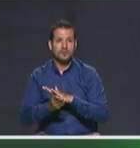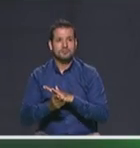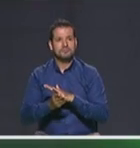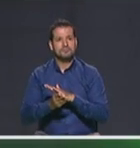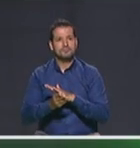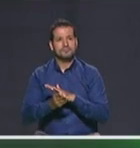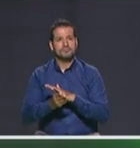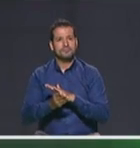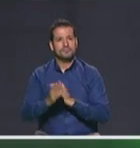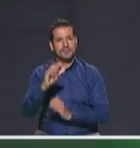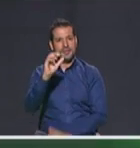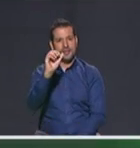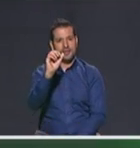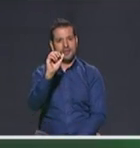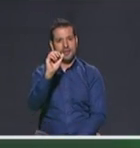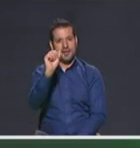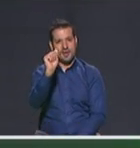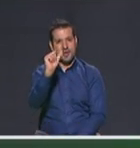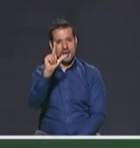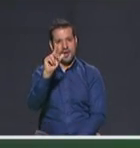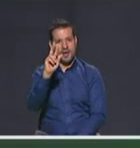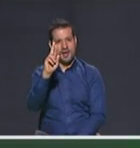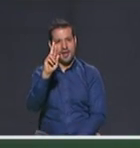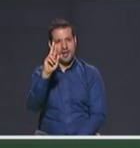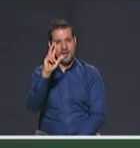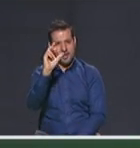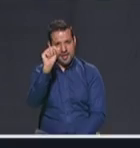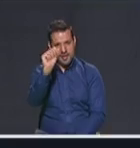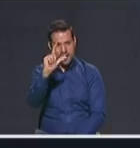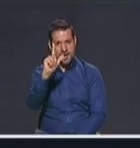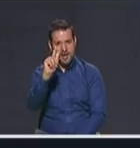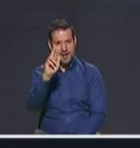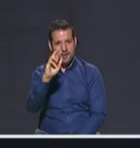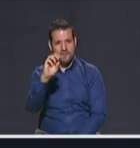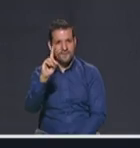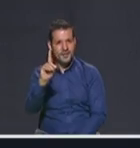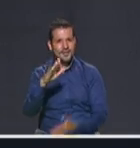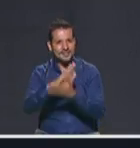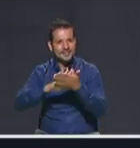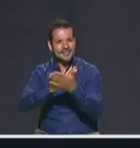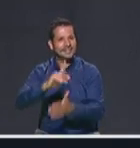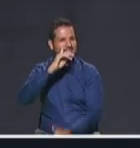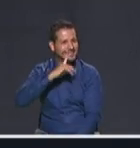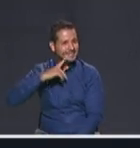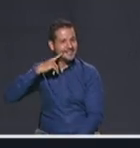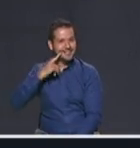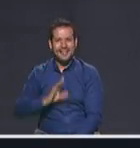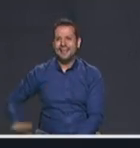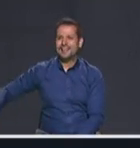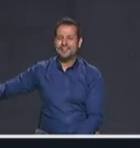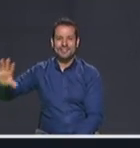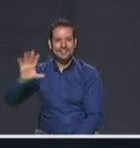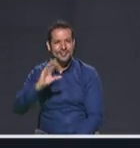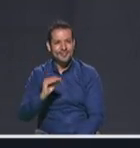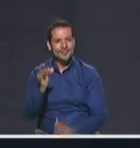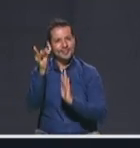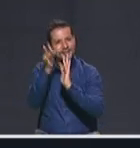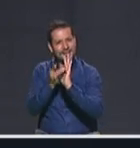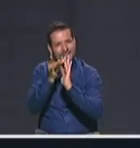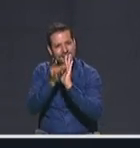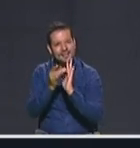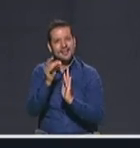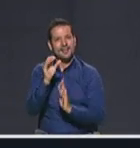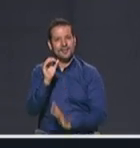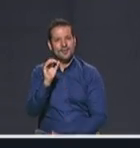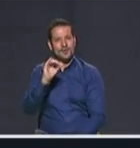de ideas con Alfredo Ramos Maya, candidato del Centro Democrático. Un saludo muy especial a la audiencia, estoy casado con Juliana,